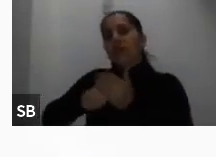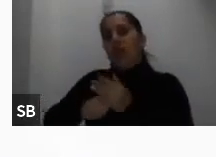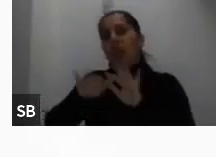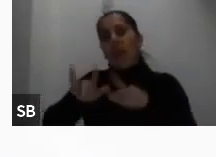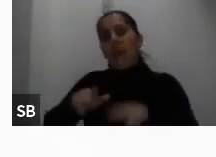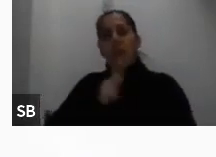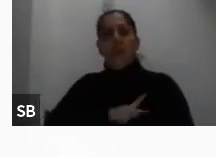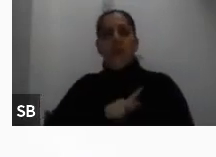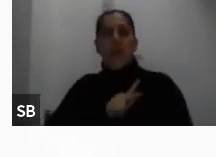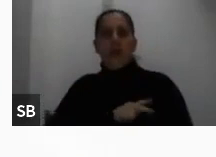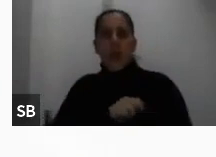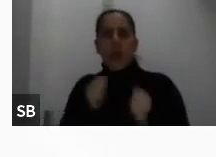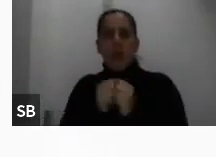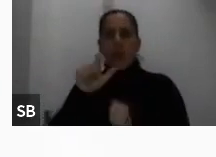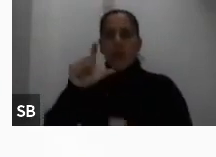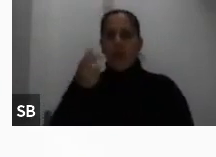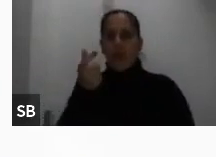cédula.